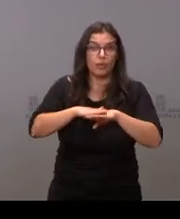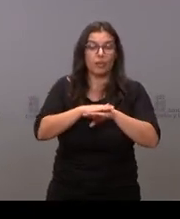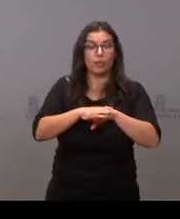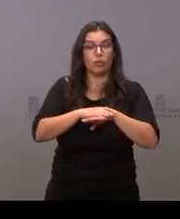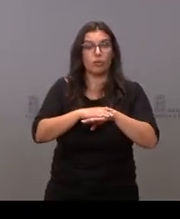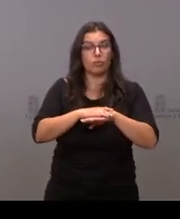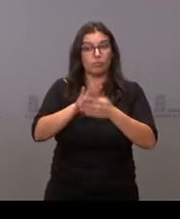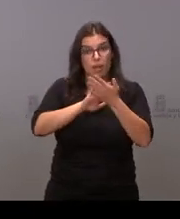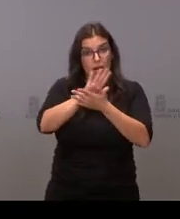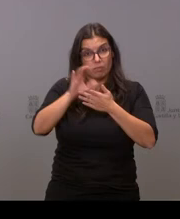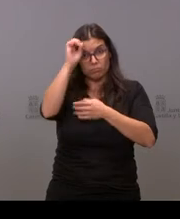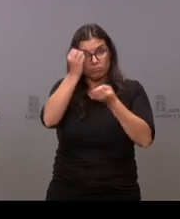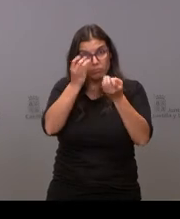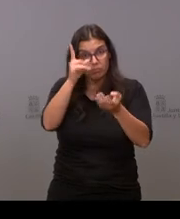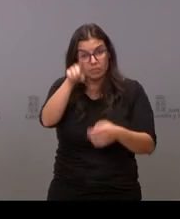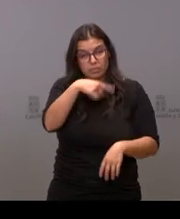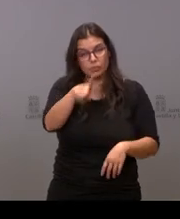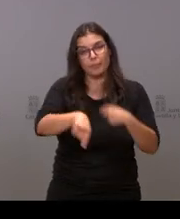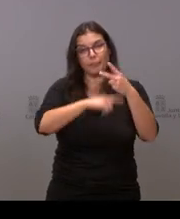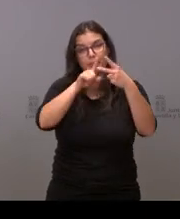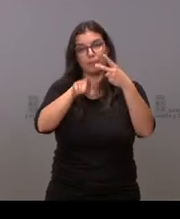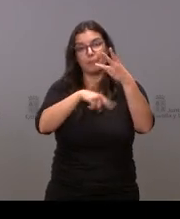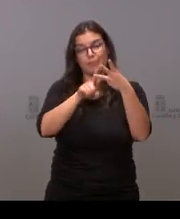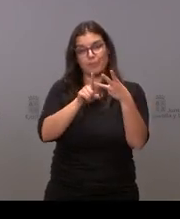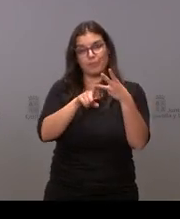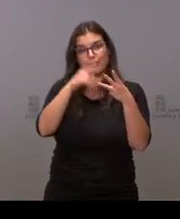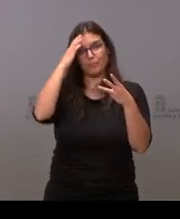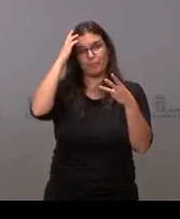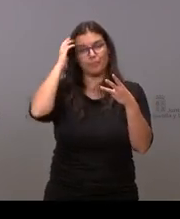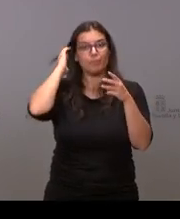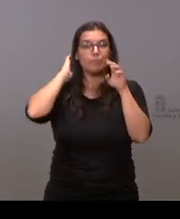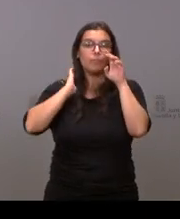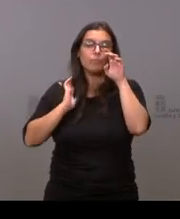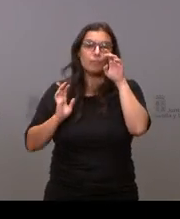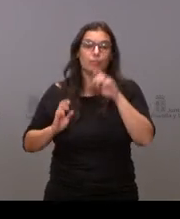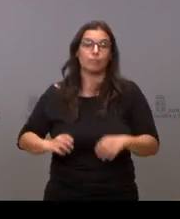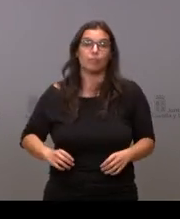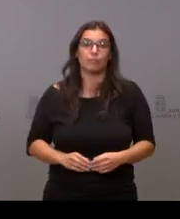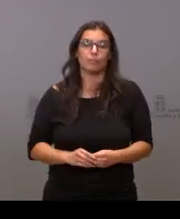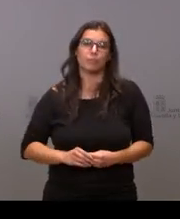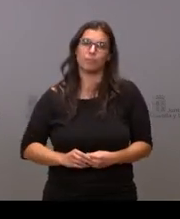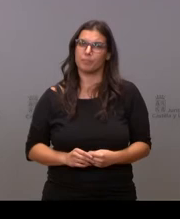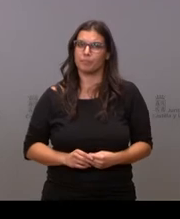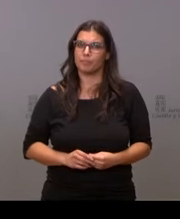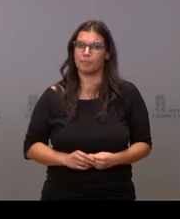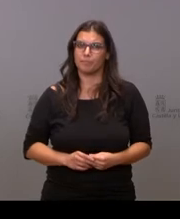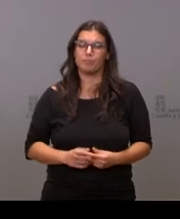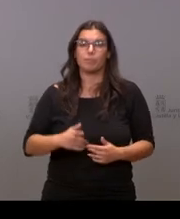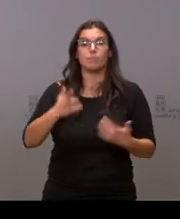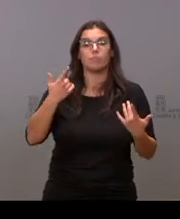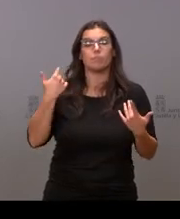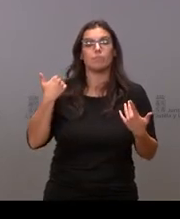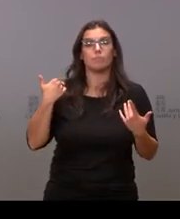sobre esta situación y por último se ha mencionado el fin de las restricciones en los